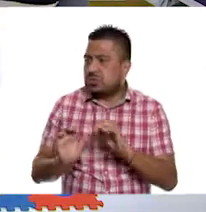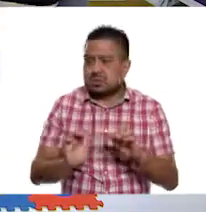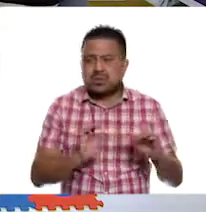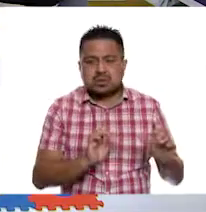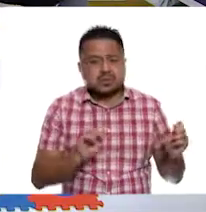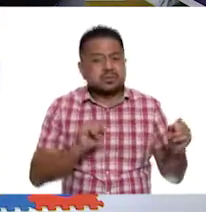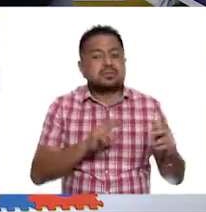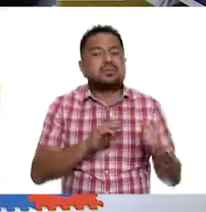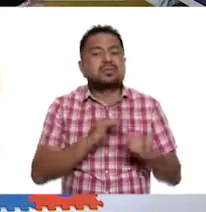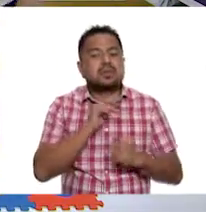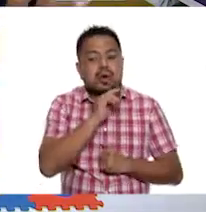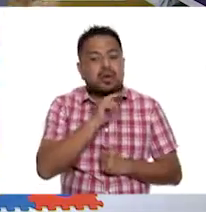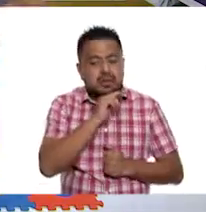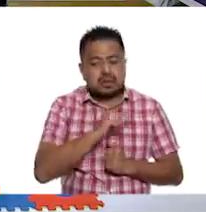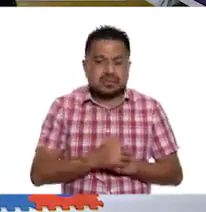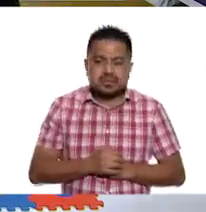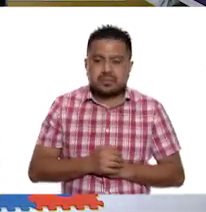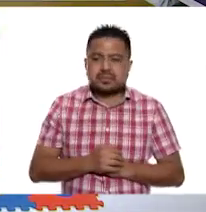Hasta pronto.